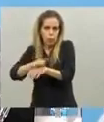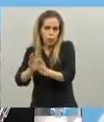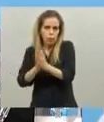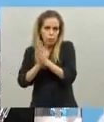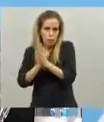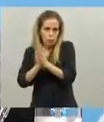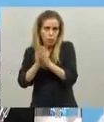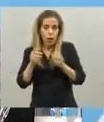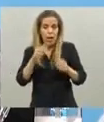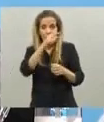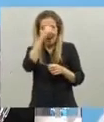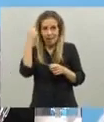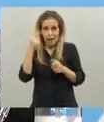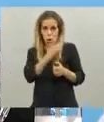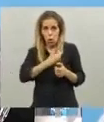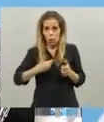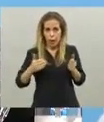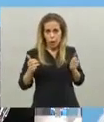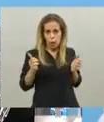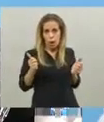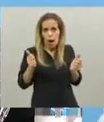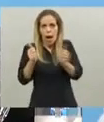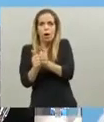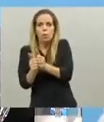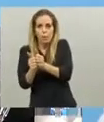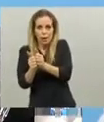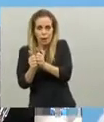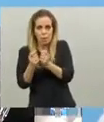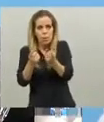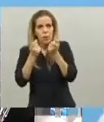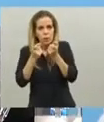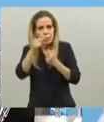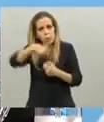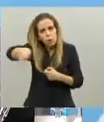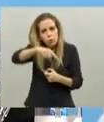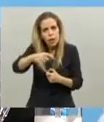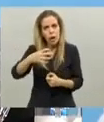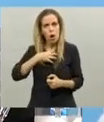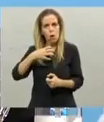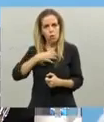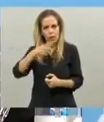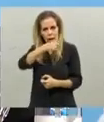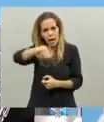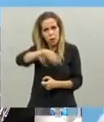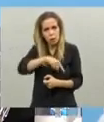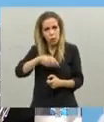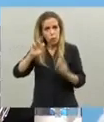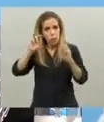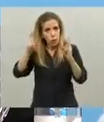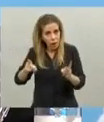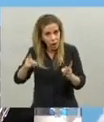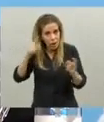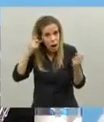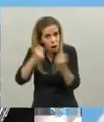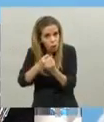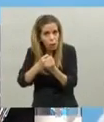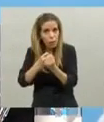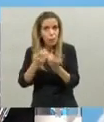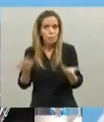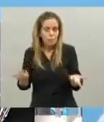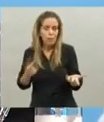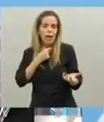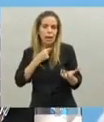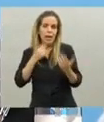al lado de ellos pero necesitamos que ellos confíen y nos ayuden ¿de acuerdo? yo quería dar